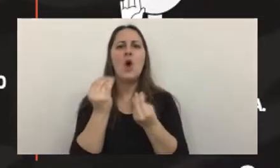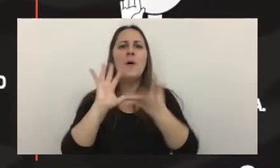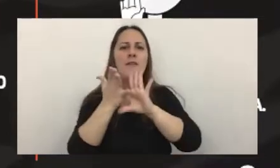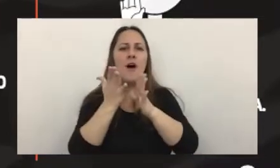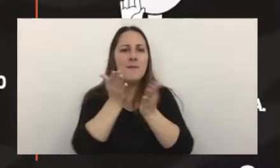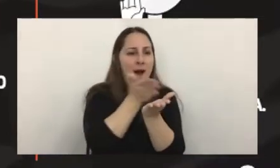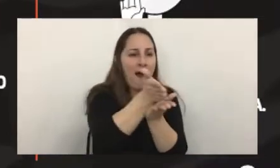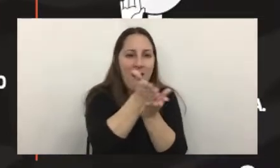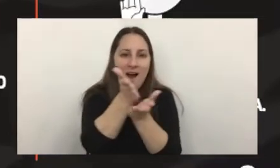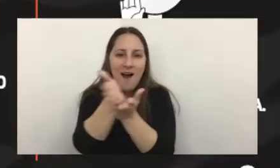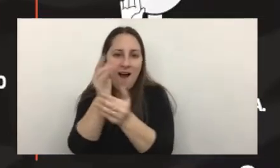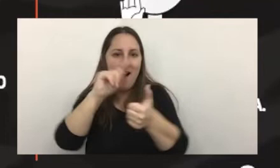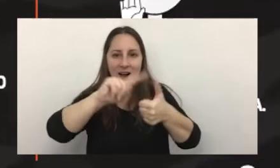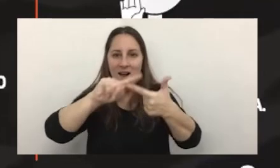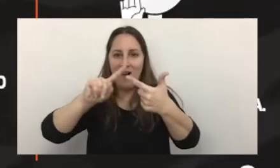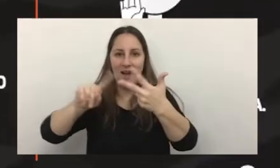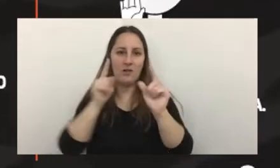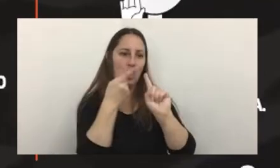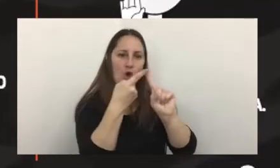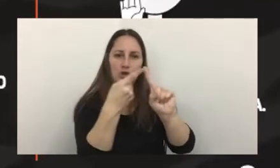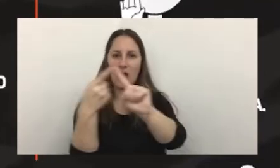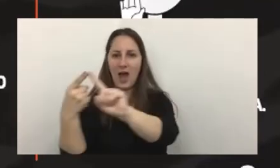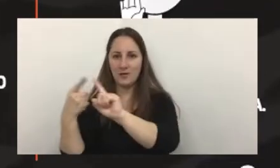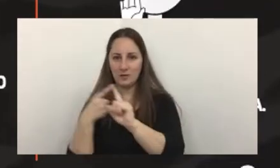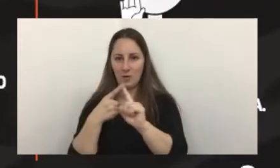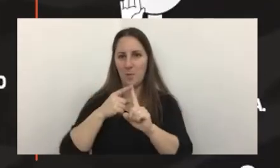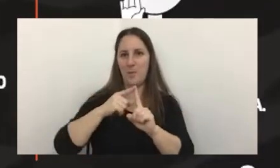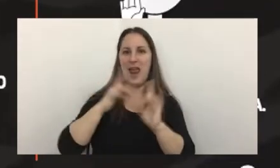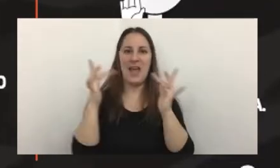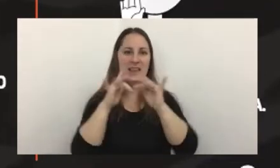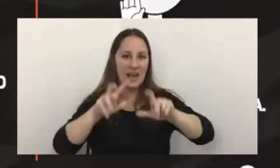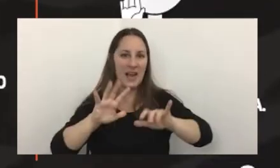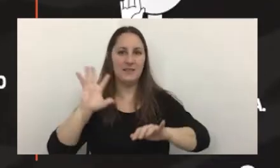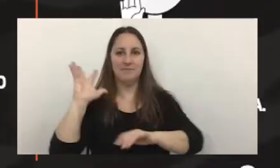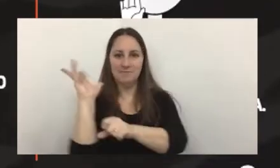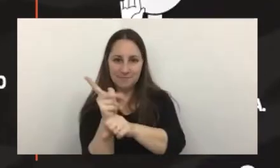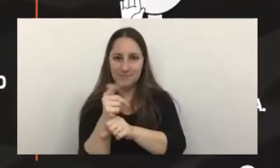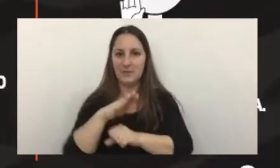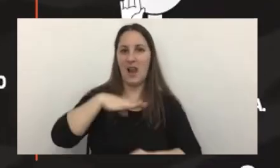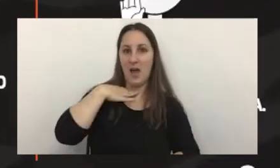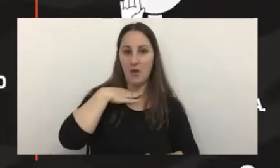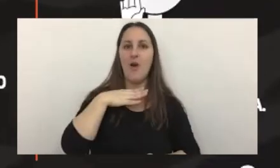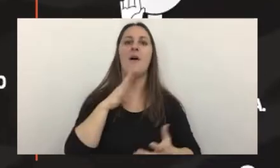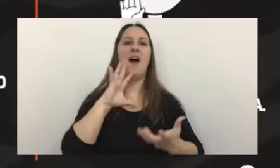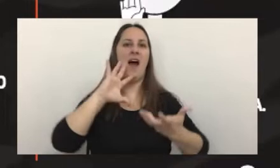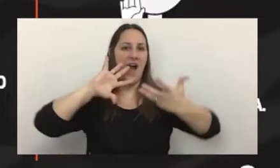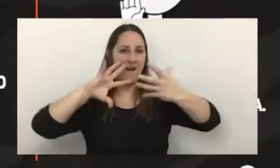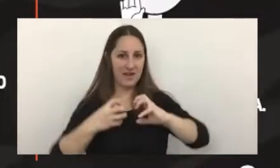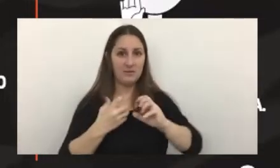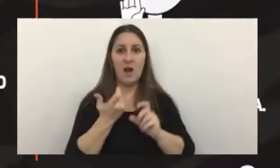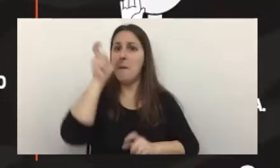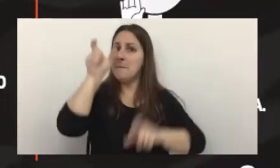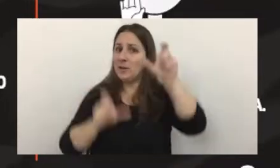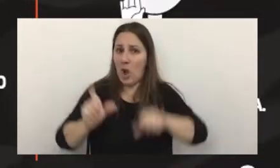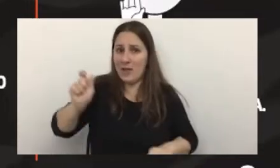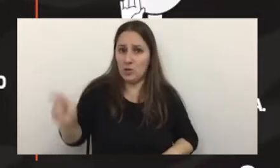los vectores por los cuales el ciberdelito está caminando para afectar insisto con esto a personas de